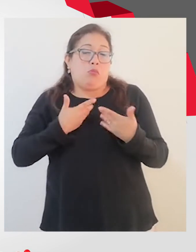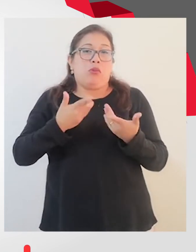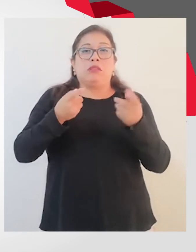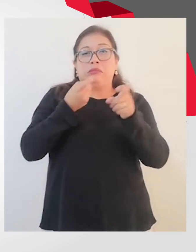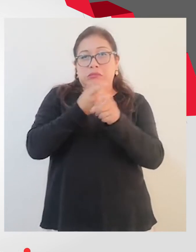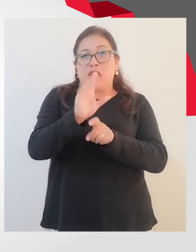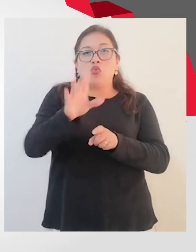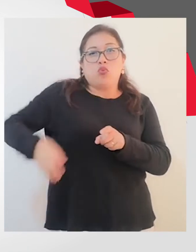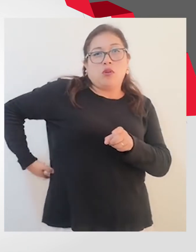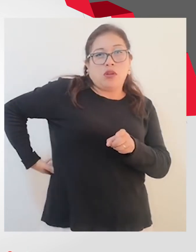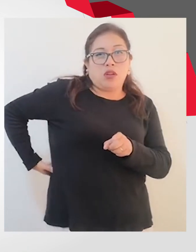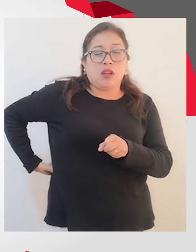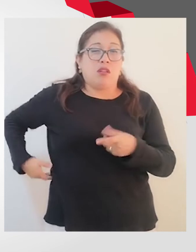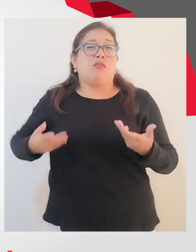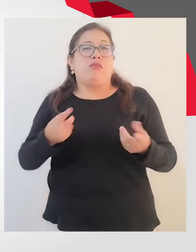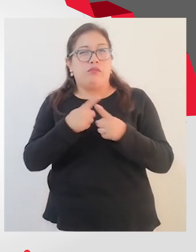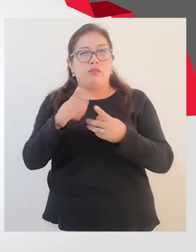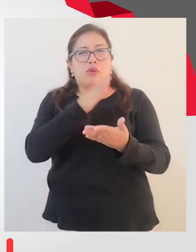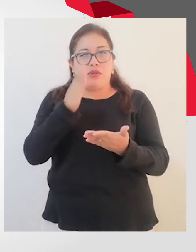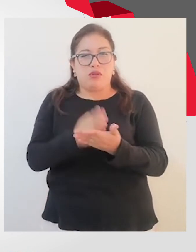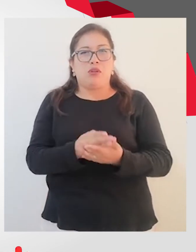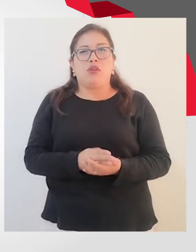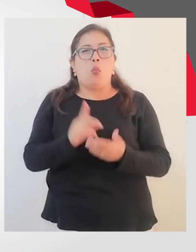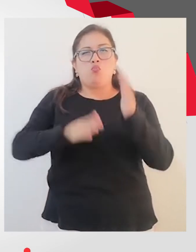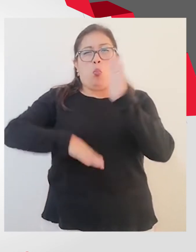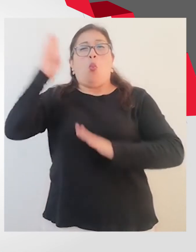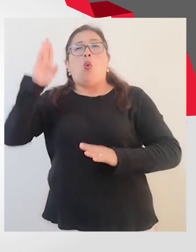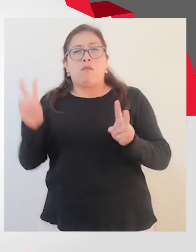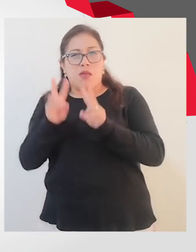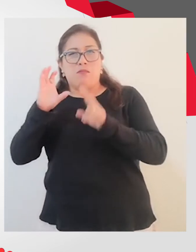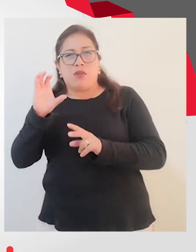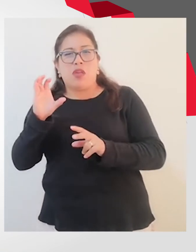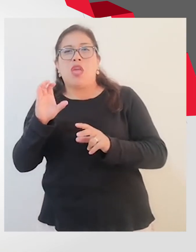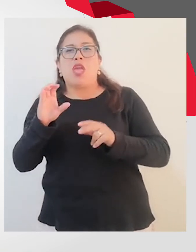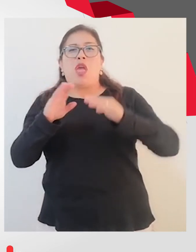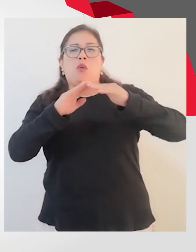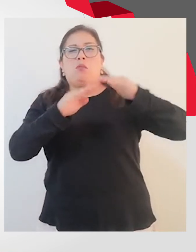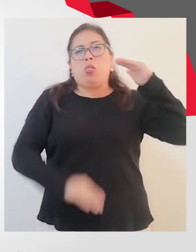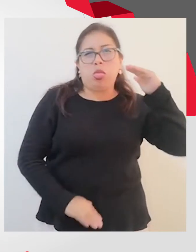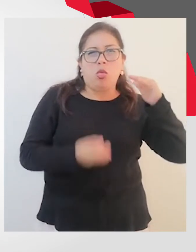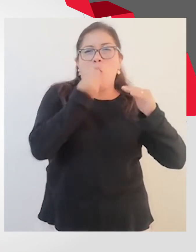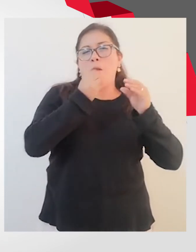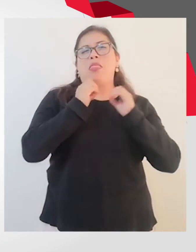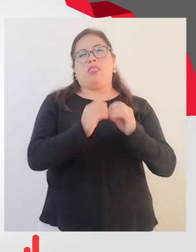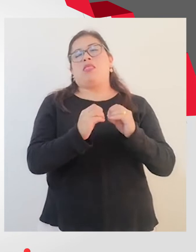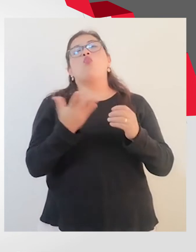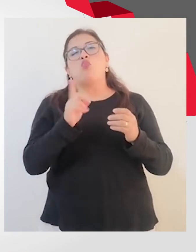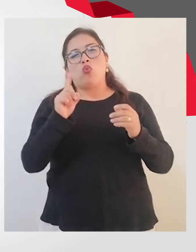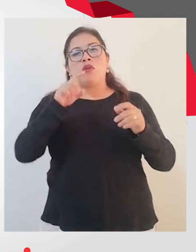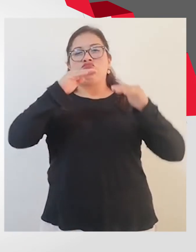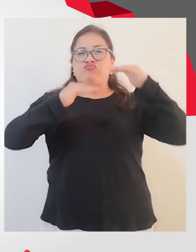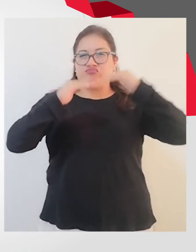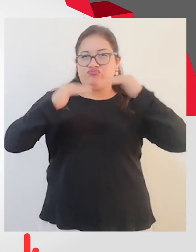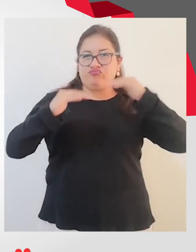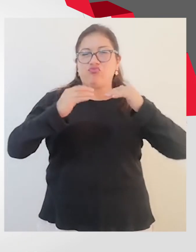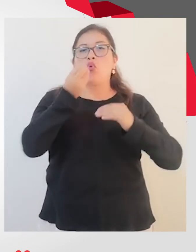cálculos renales. Así que ni irnos por el exceso, ni irnos por el otro lado de no consumirlo. Es